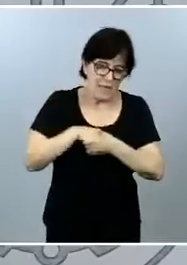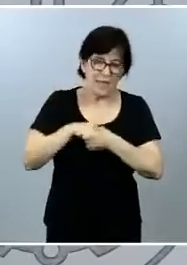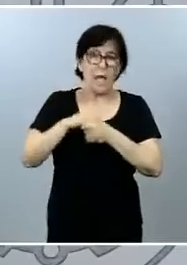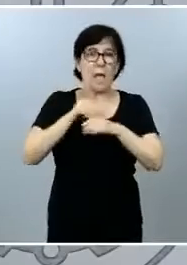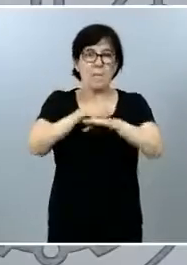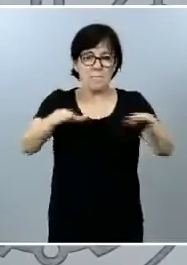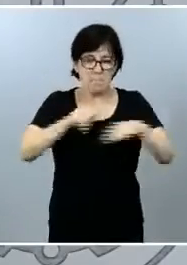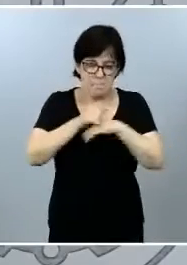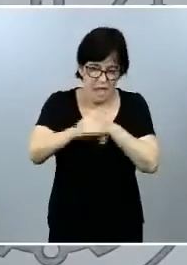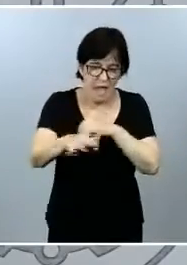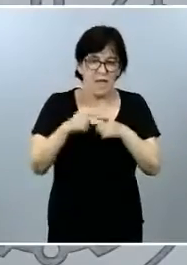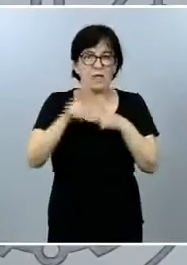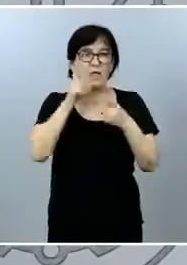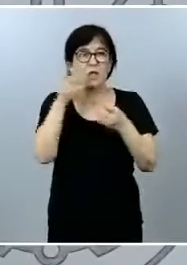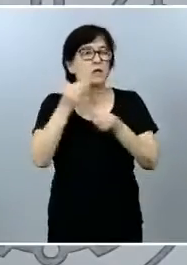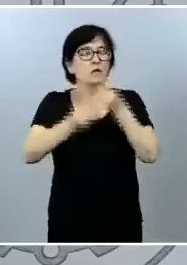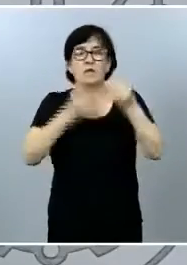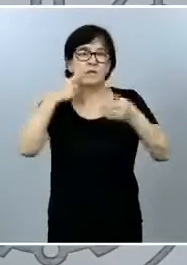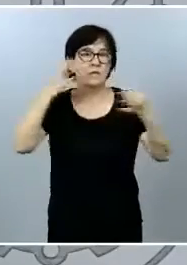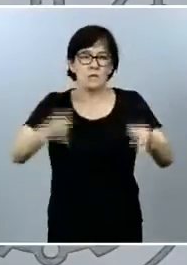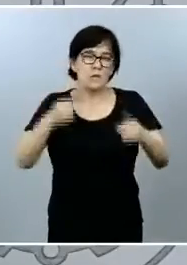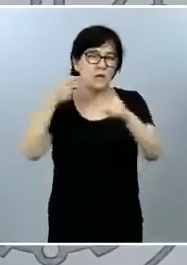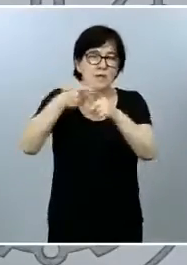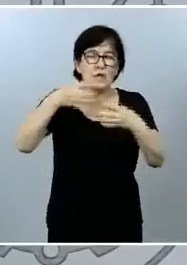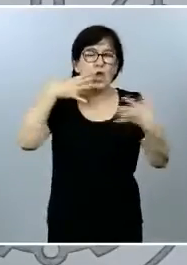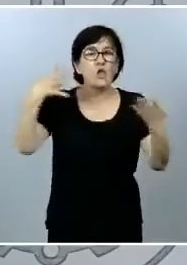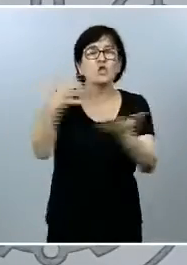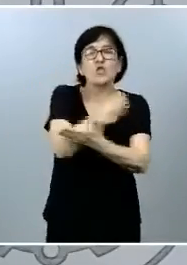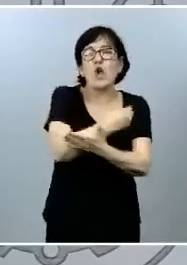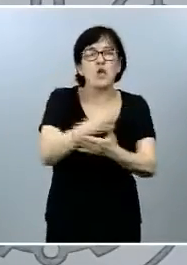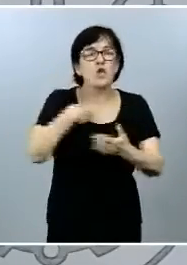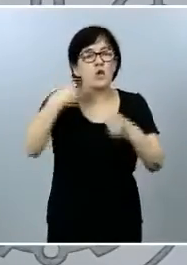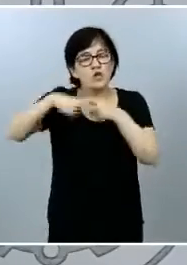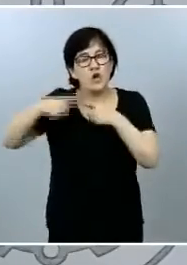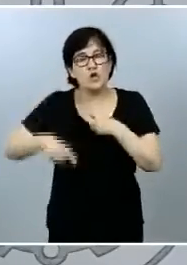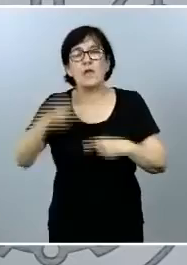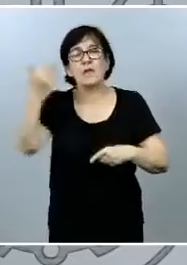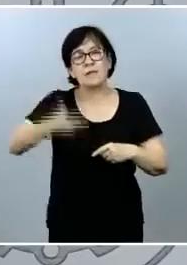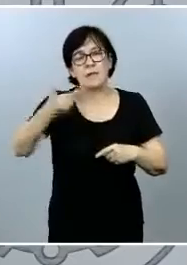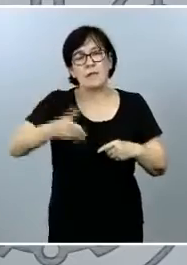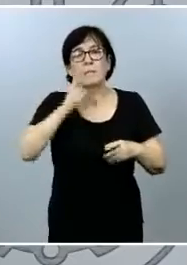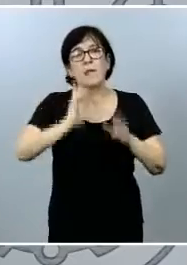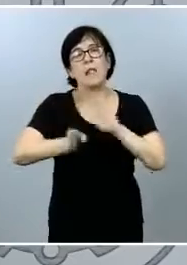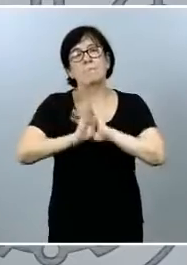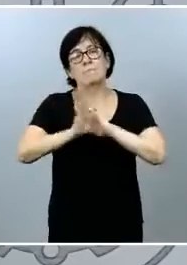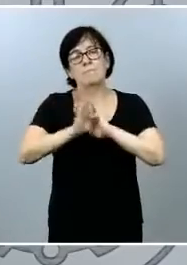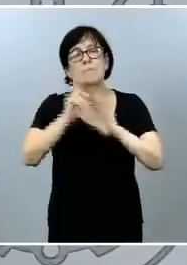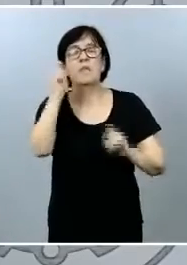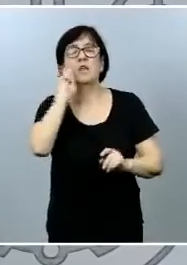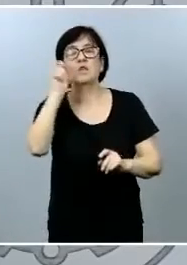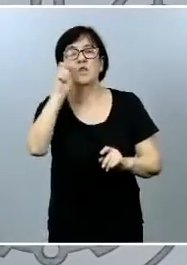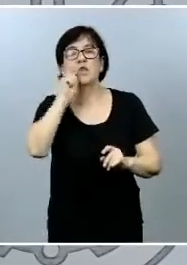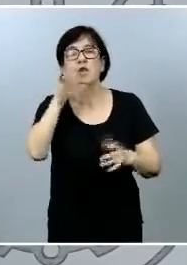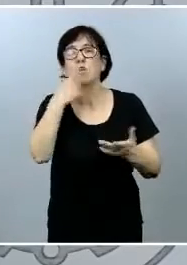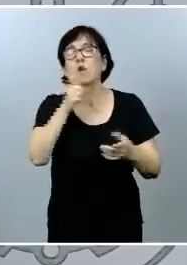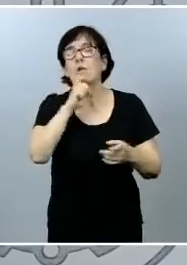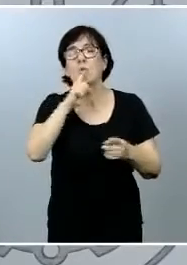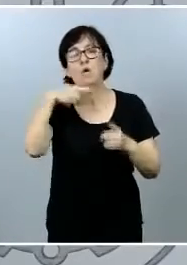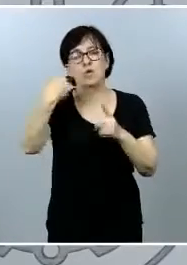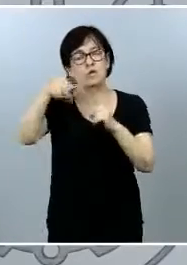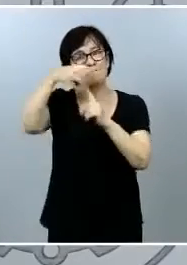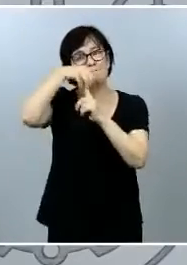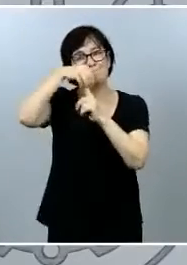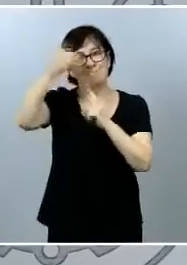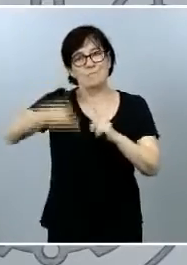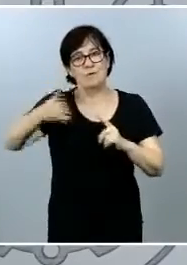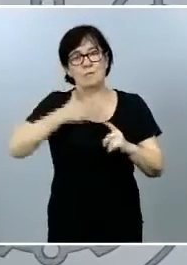destinos seguros todos aquellos elementos que son imprescindibles para seguir manteniendo el turismo como uno de los acicates de